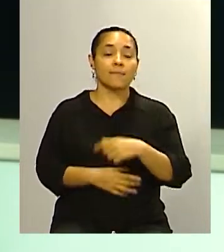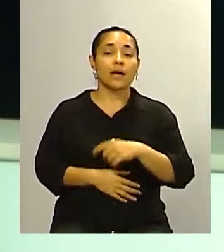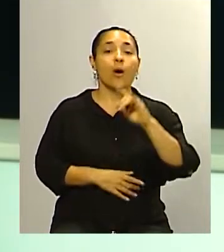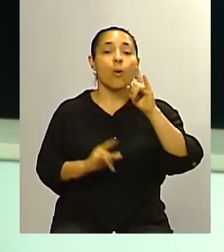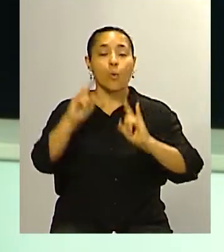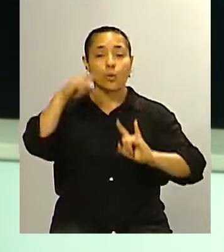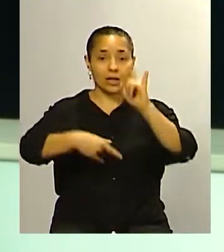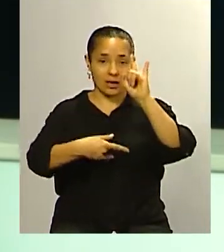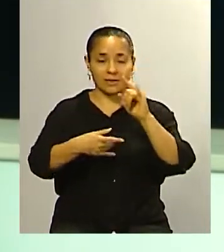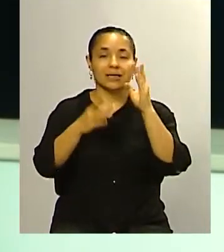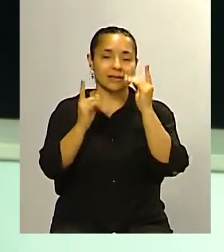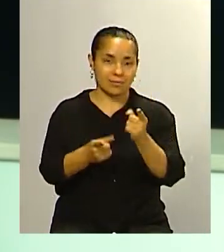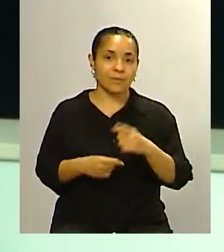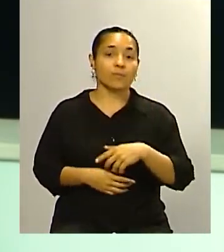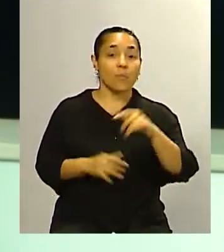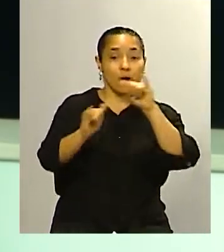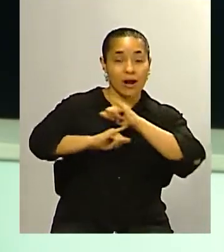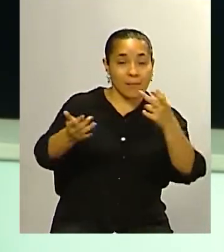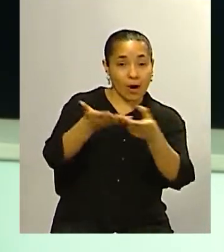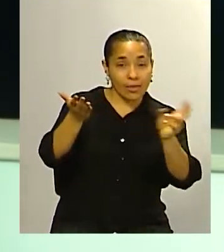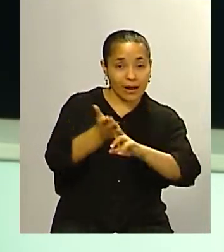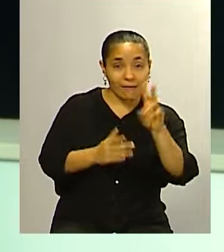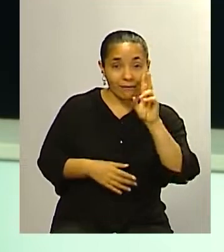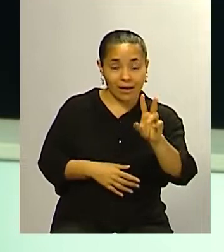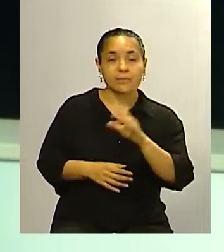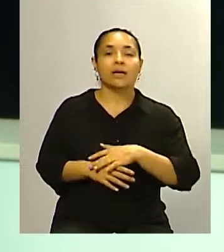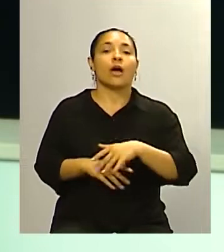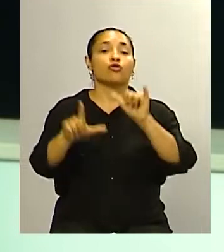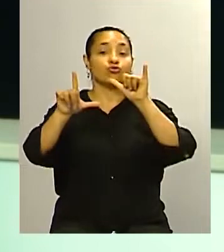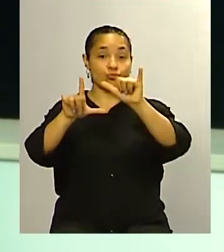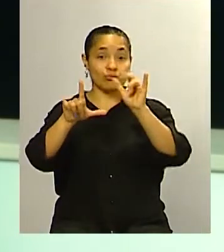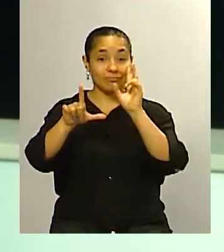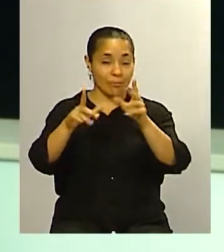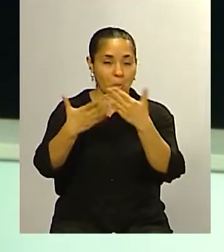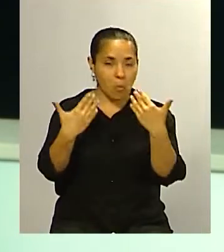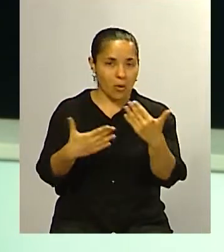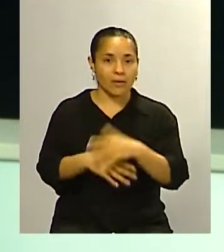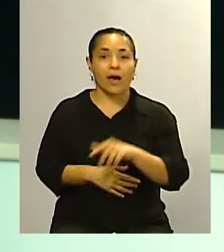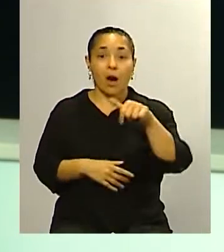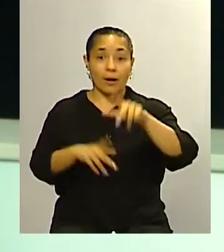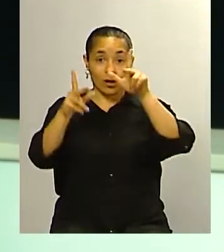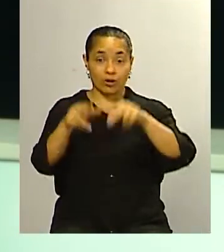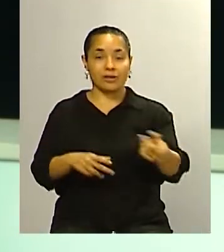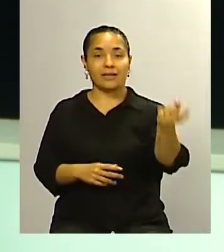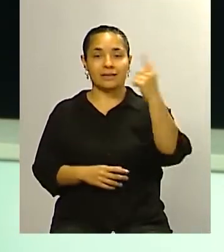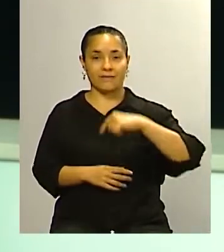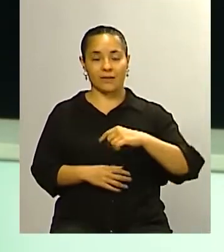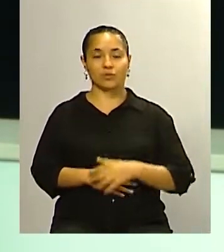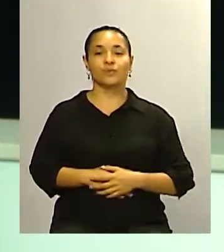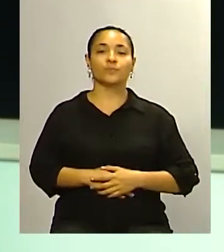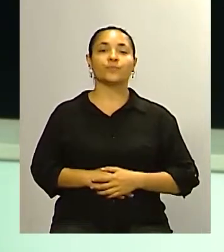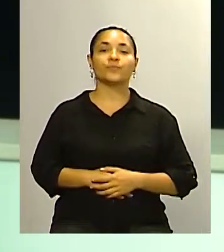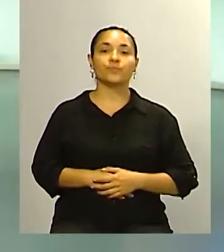Unidiversidad y si quieren volver a ver el programa en nuestro canal de YouTube lo pueden hacer vamos a un corte enseguida regresamos